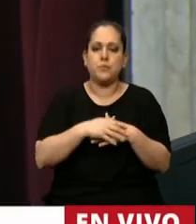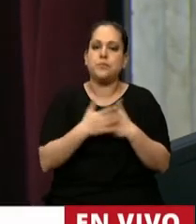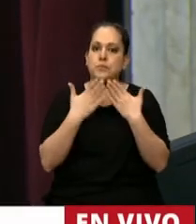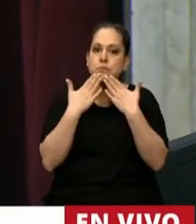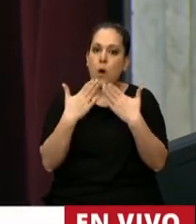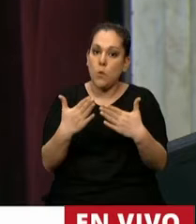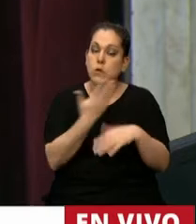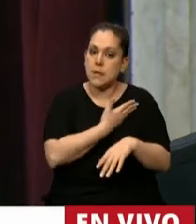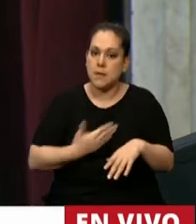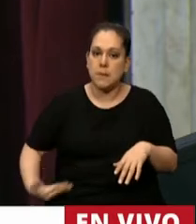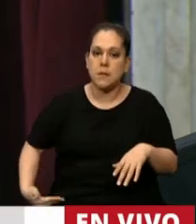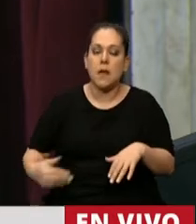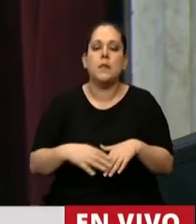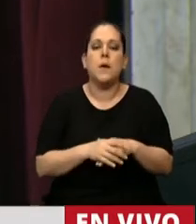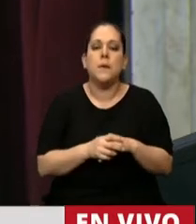Muchas gracias, señor presidente.